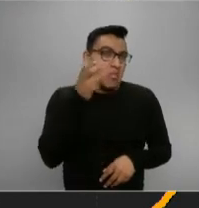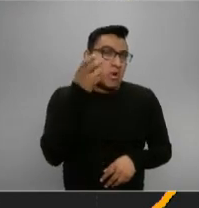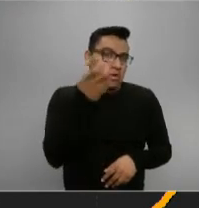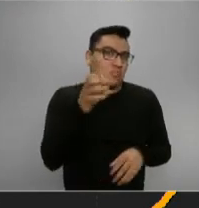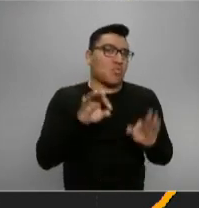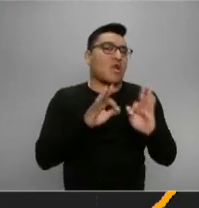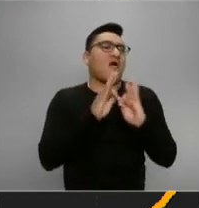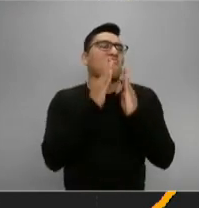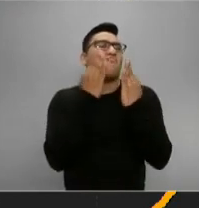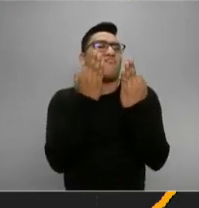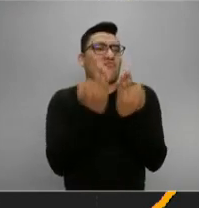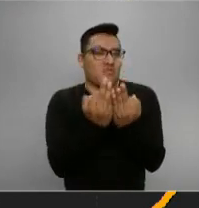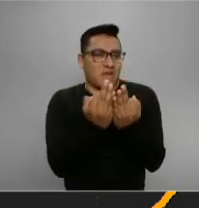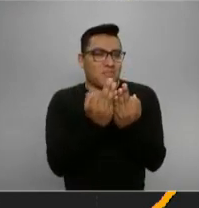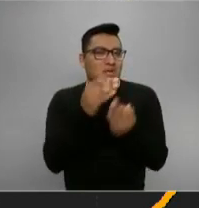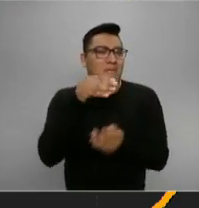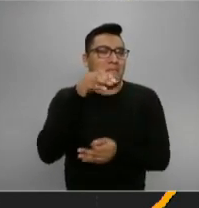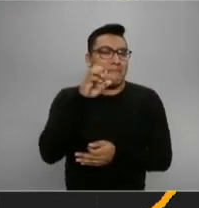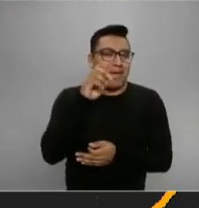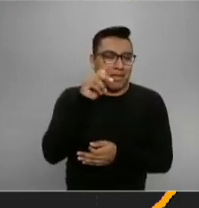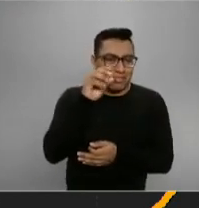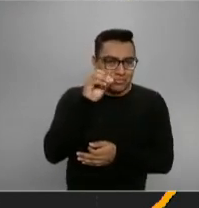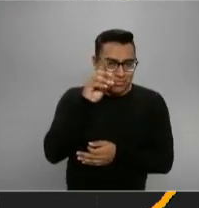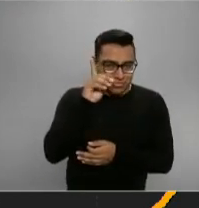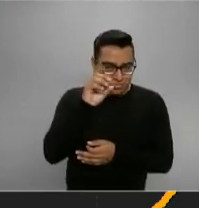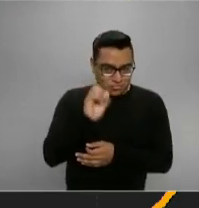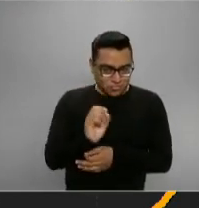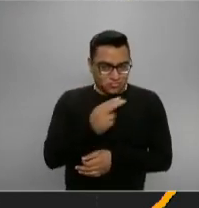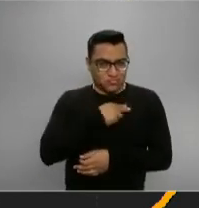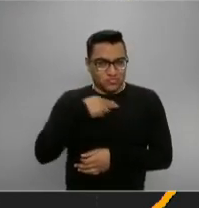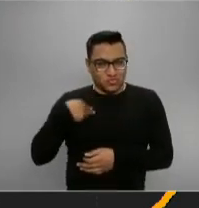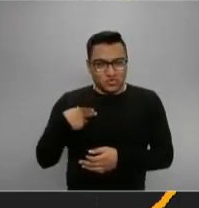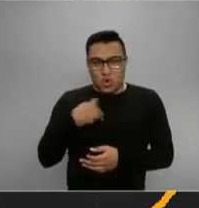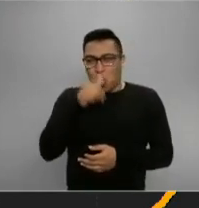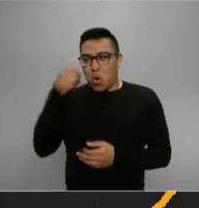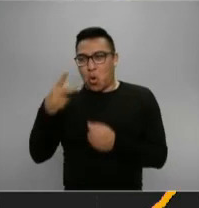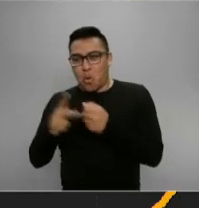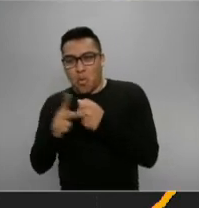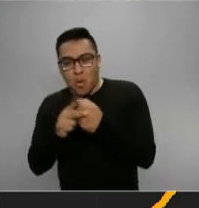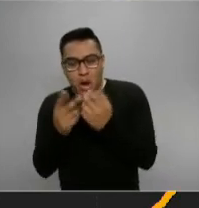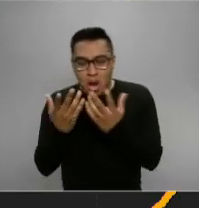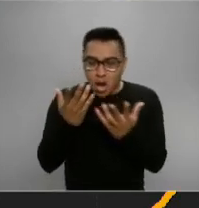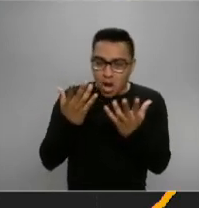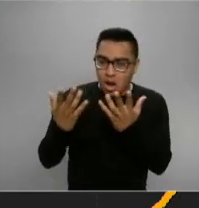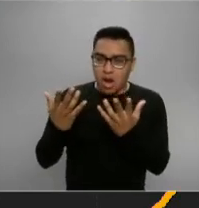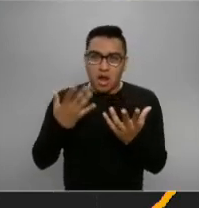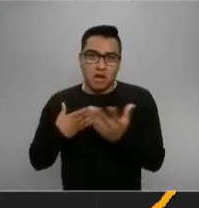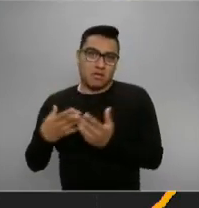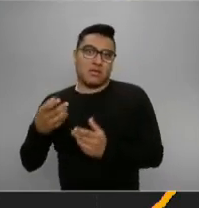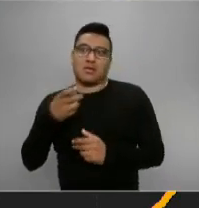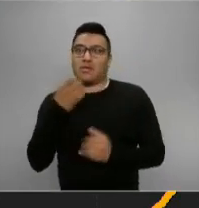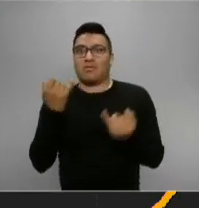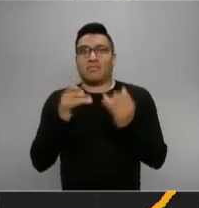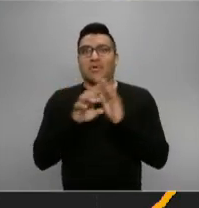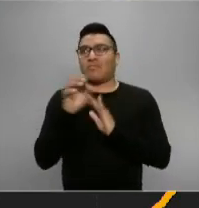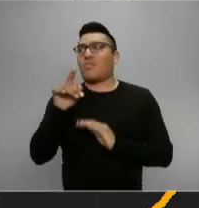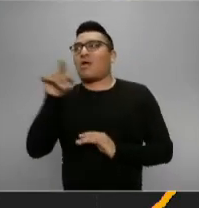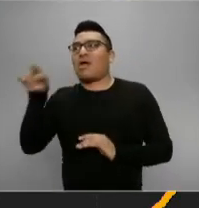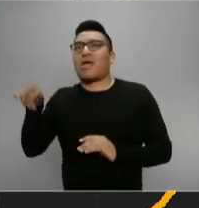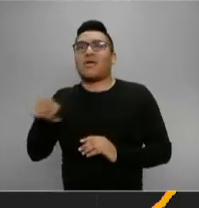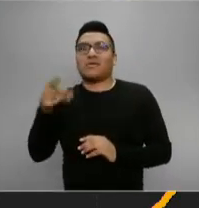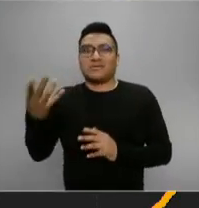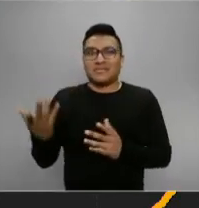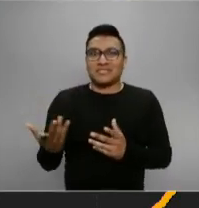metodología, no podríamos estarnos comparando con el resto de los países que tienen un número más